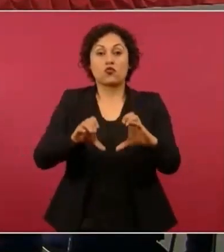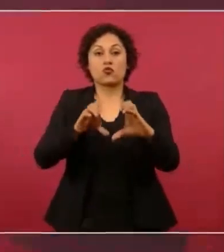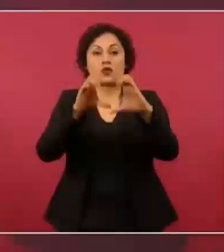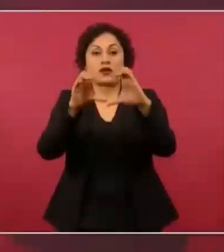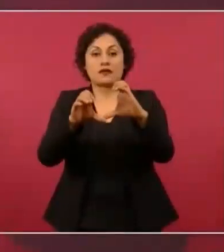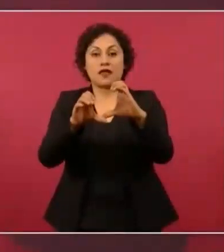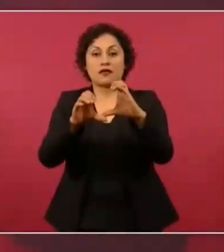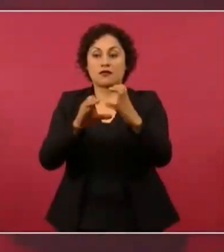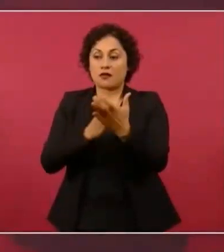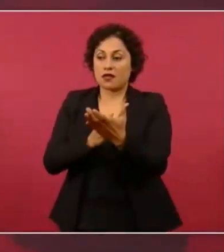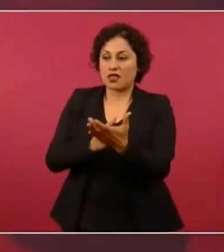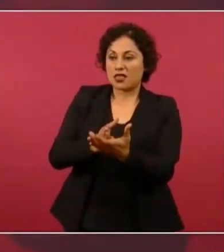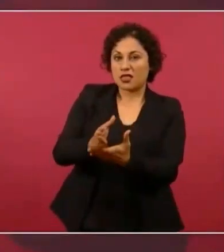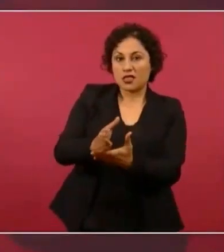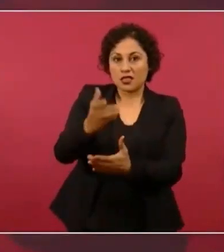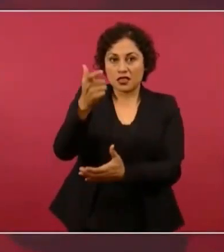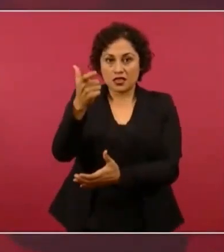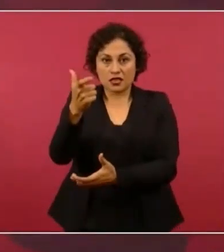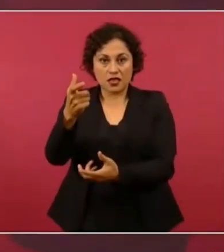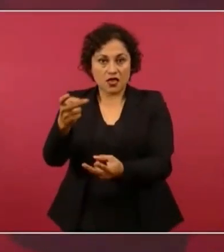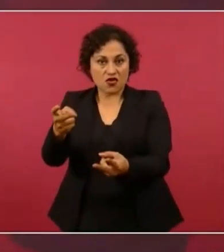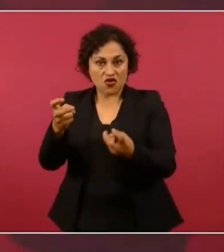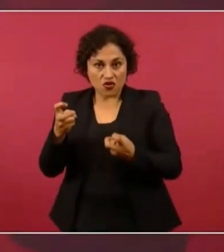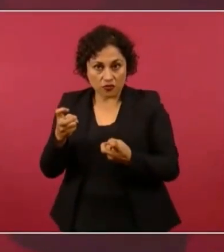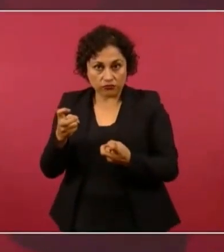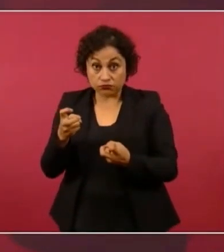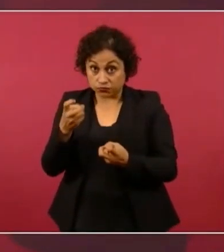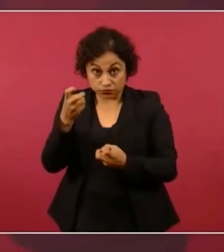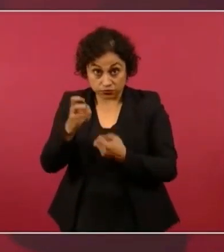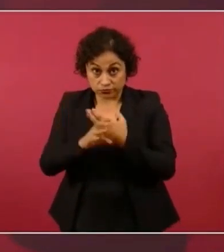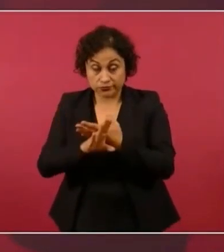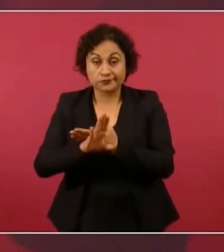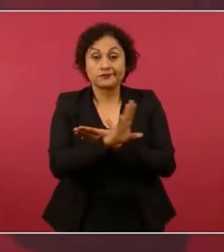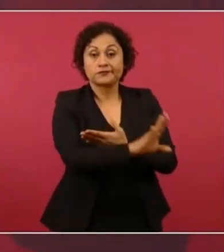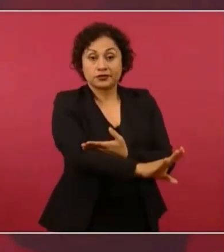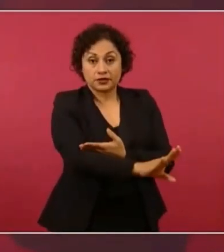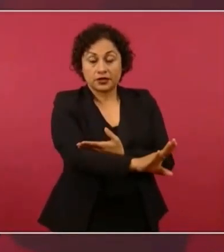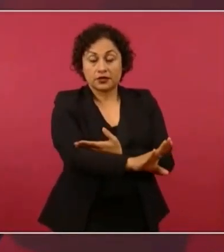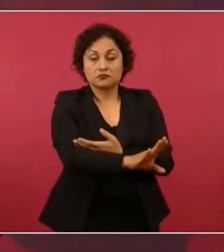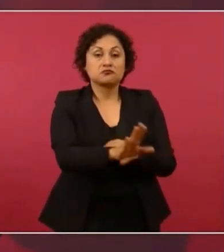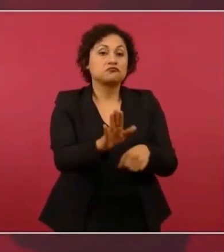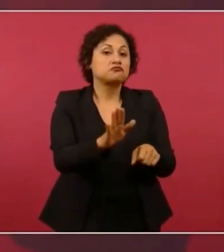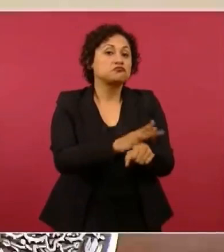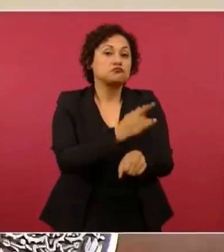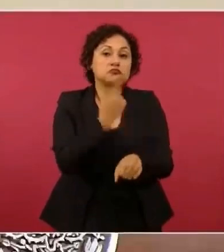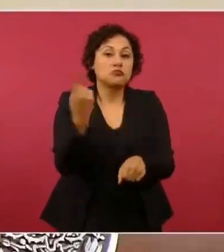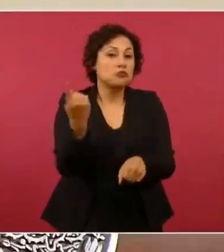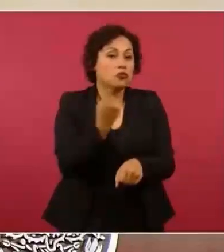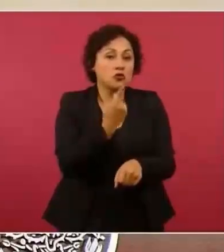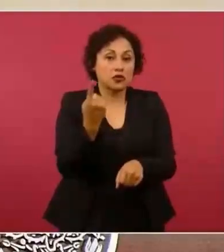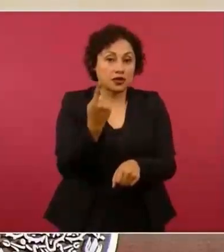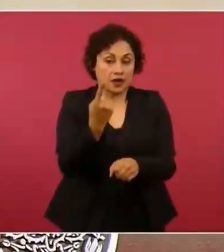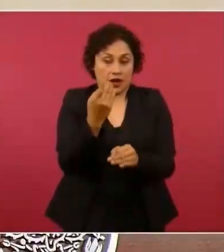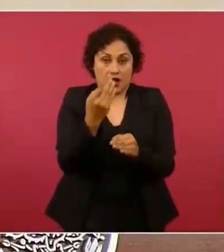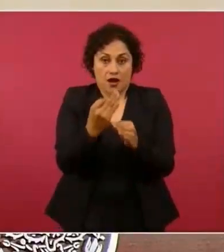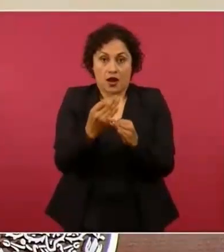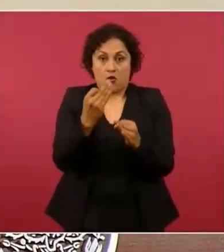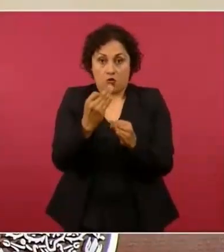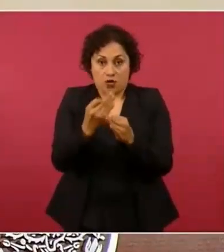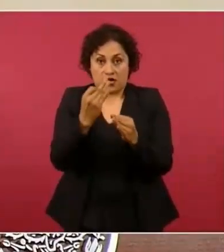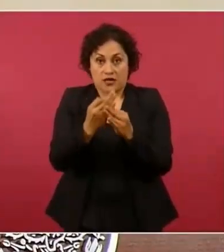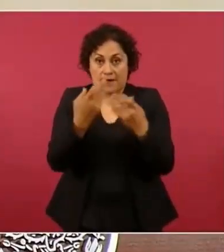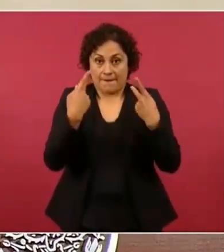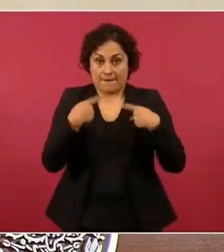financiero de parte de individuos que están siendo sujetos a